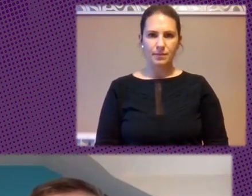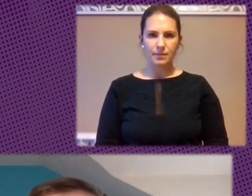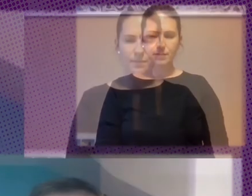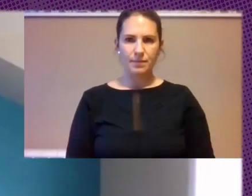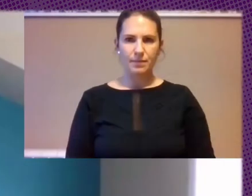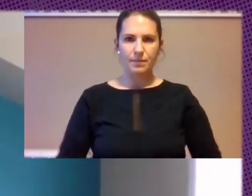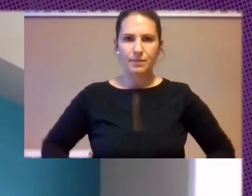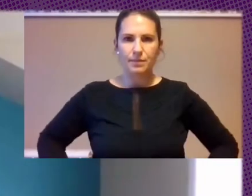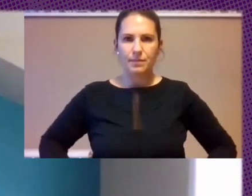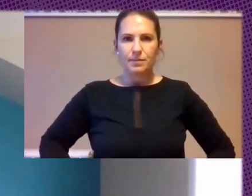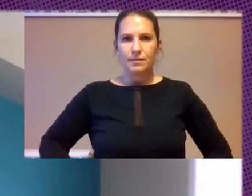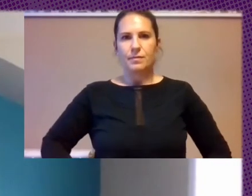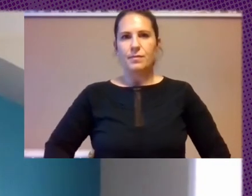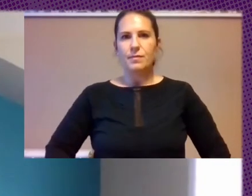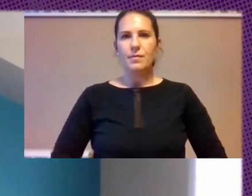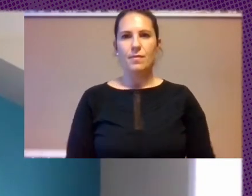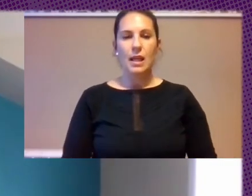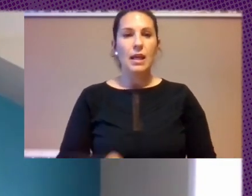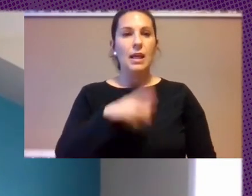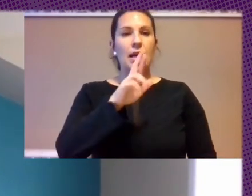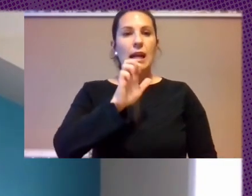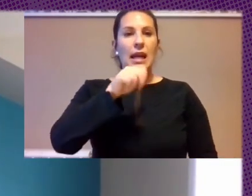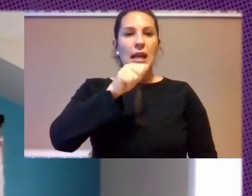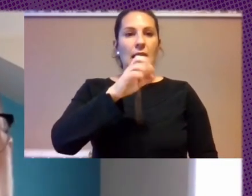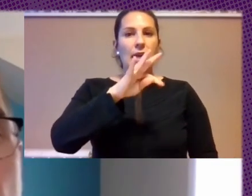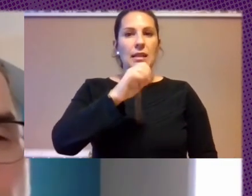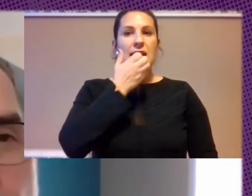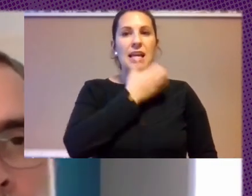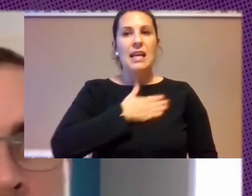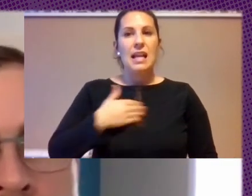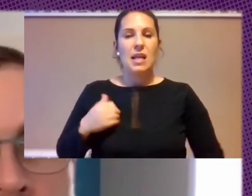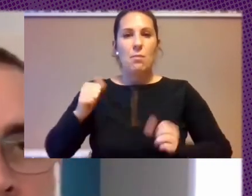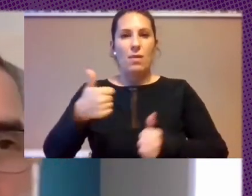Bueno Si Quieres Renato Empiezo Yo Y Tú Puedes Agregar Algo